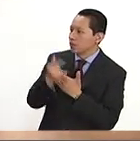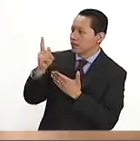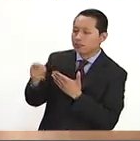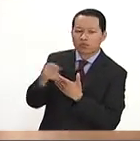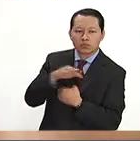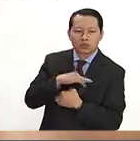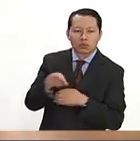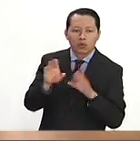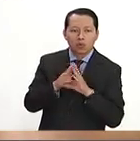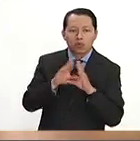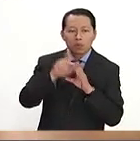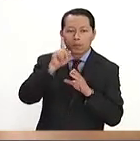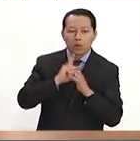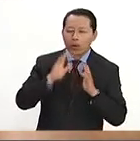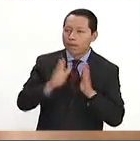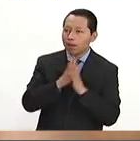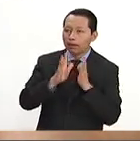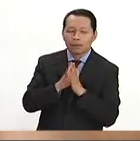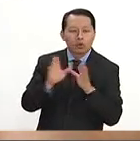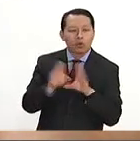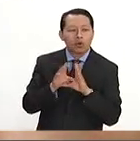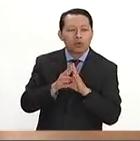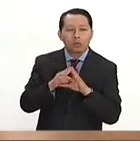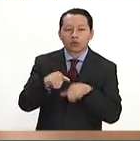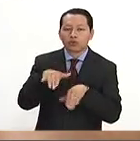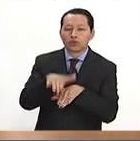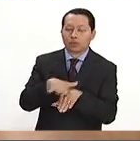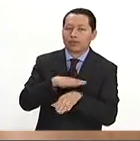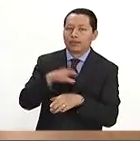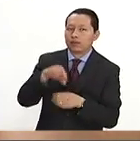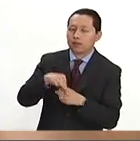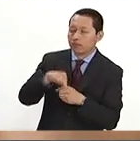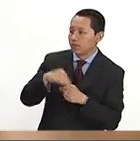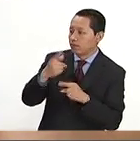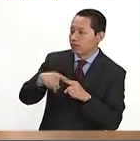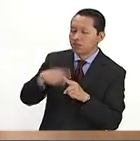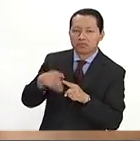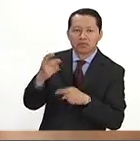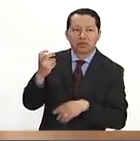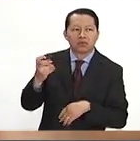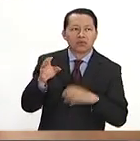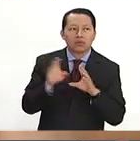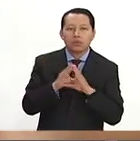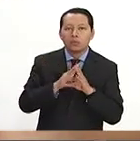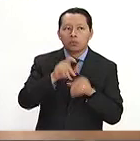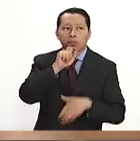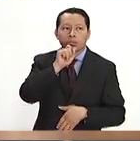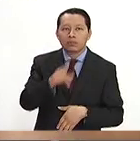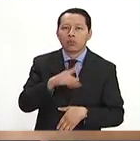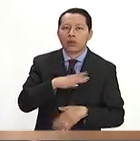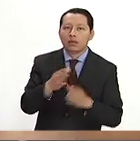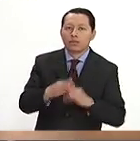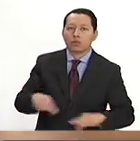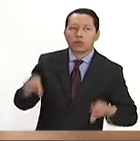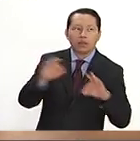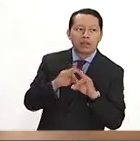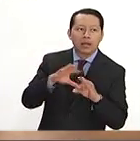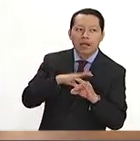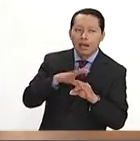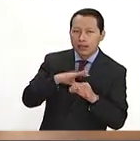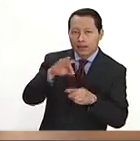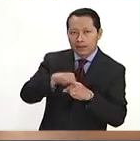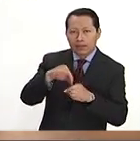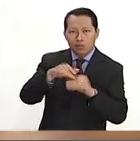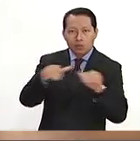estamos las mujeres participando en las cuestiones electorales, que finalmente es parte importante de la democracia o la